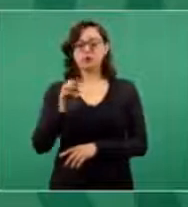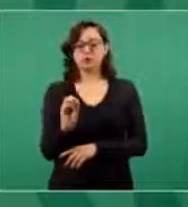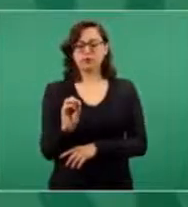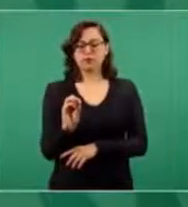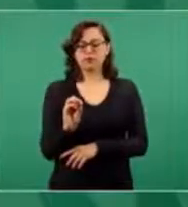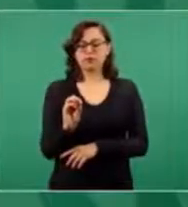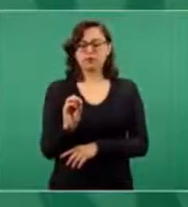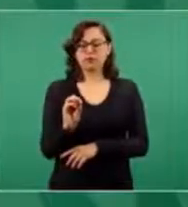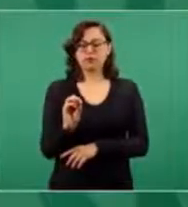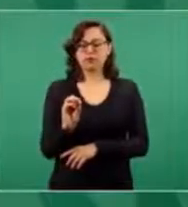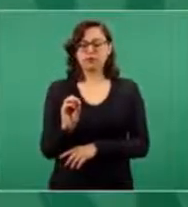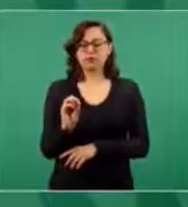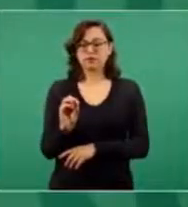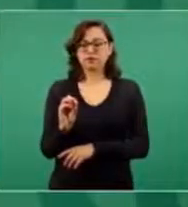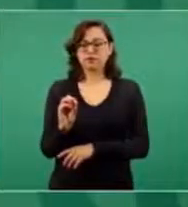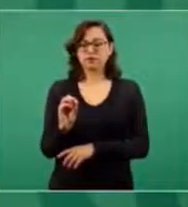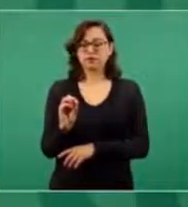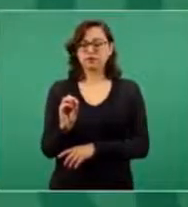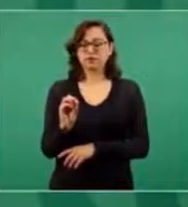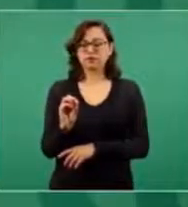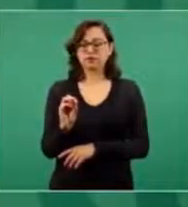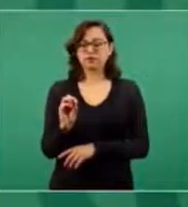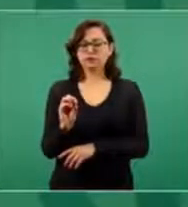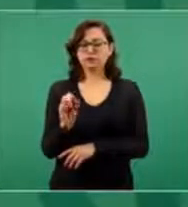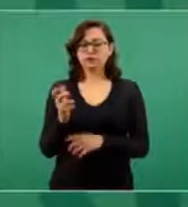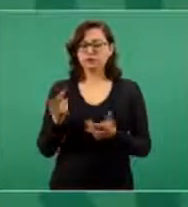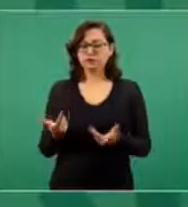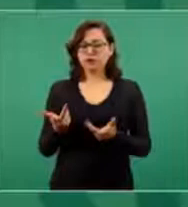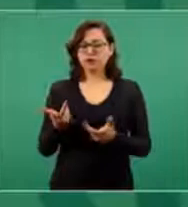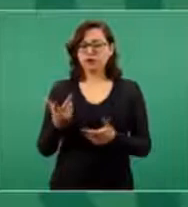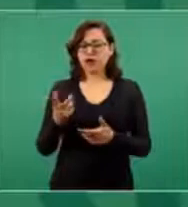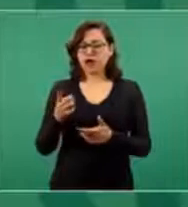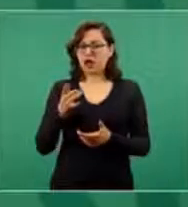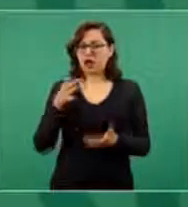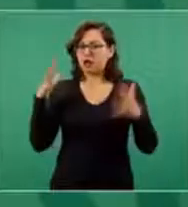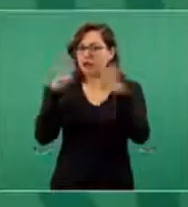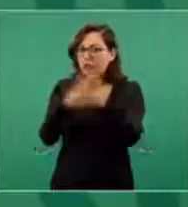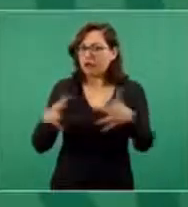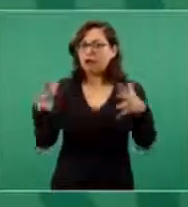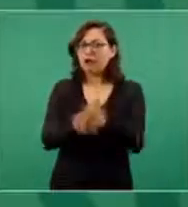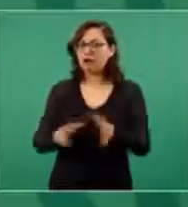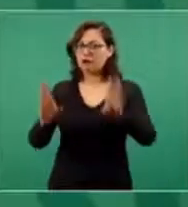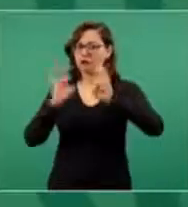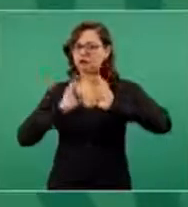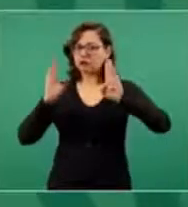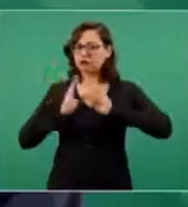tiene que ver con el uso de las armas o del ejército.